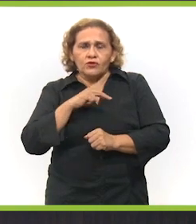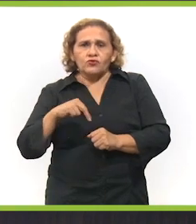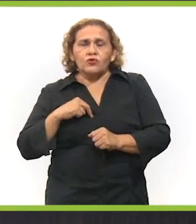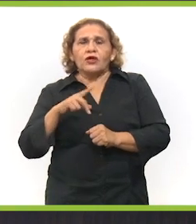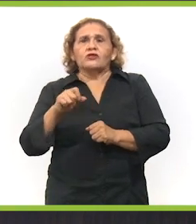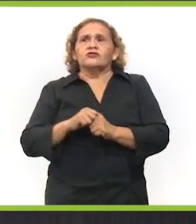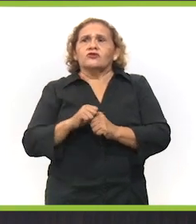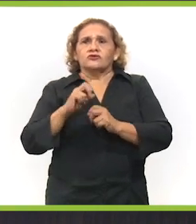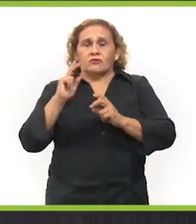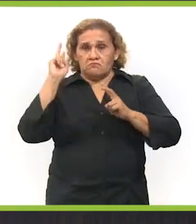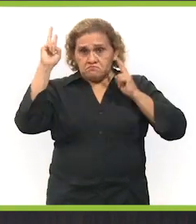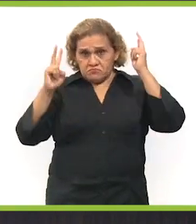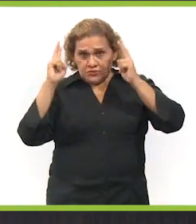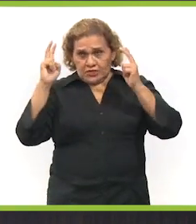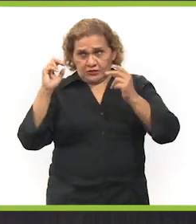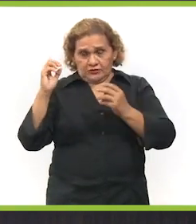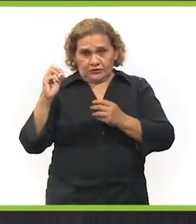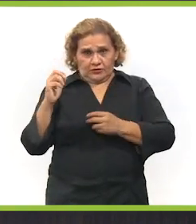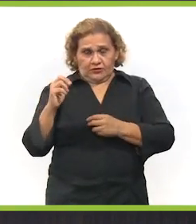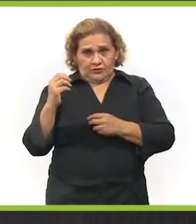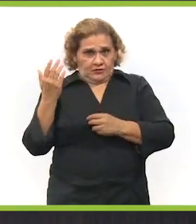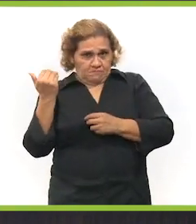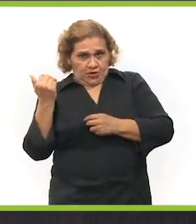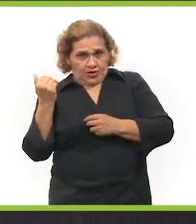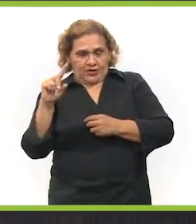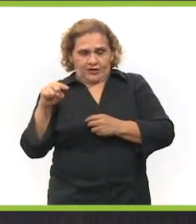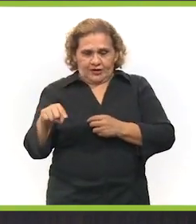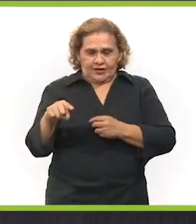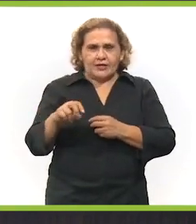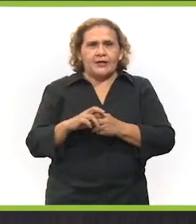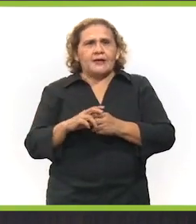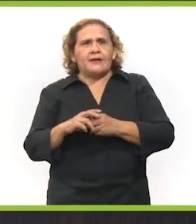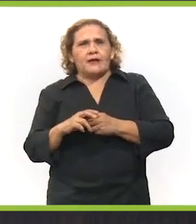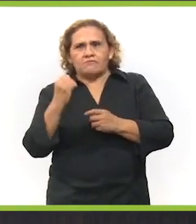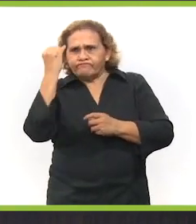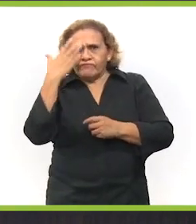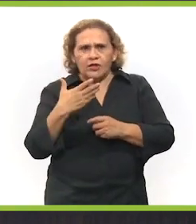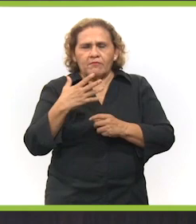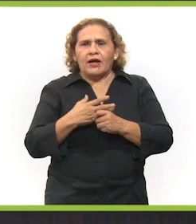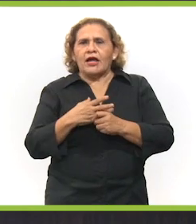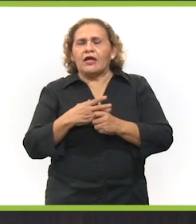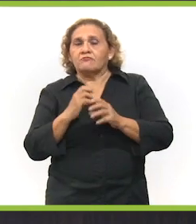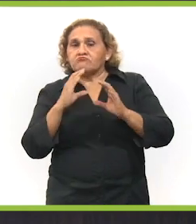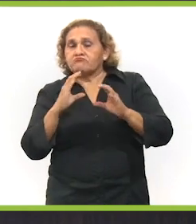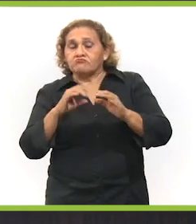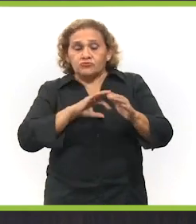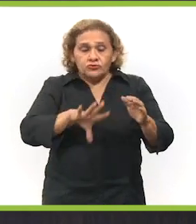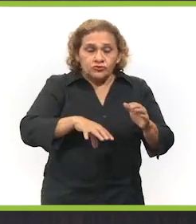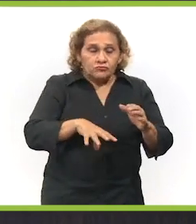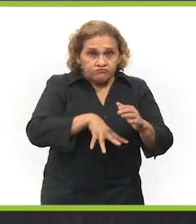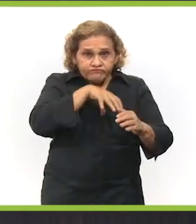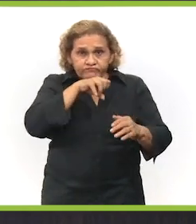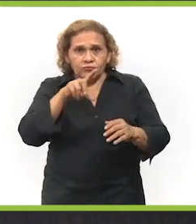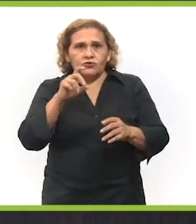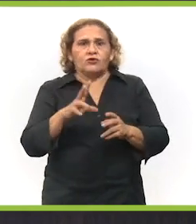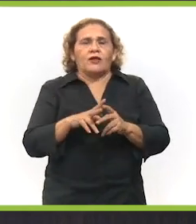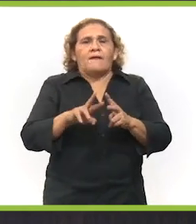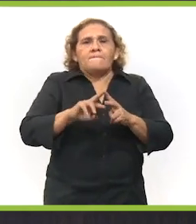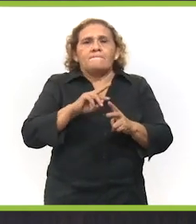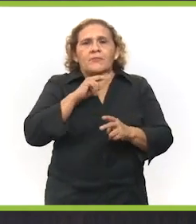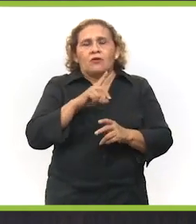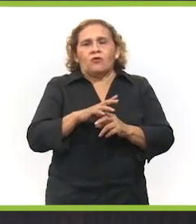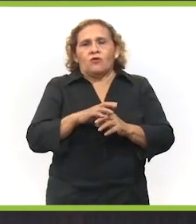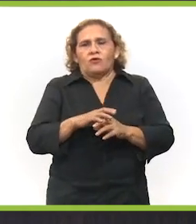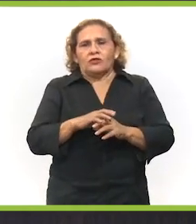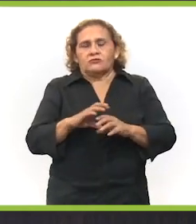que son nuestros, a los visitantes que se tengan, a mejorar la imagen de puerto, a mejorar la recolección de basura, en fin, que esto